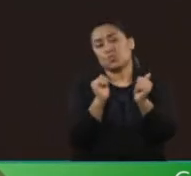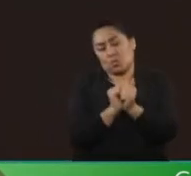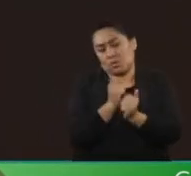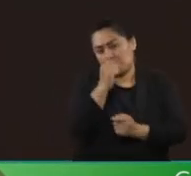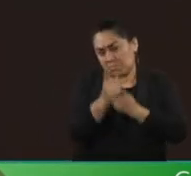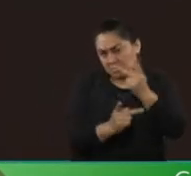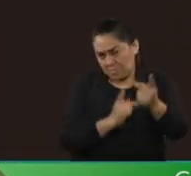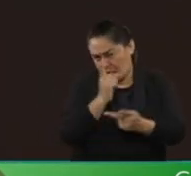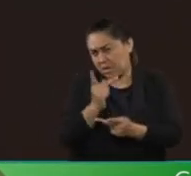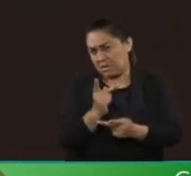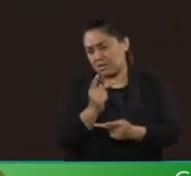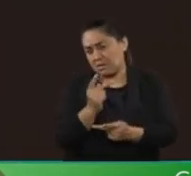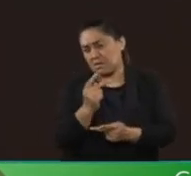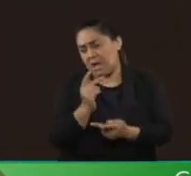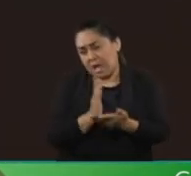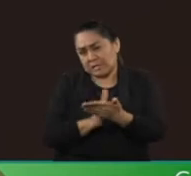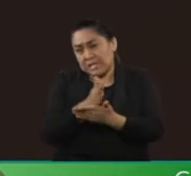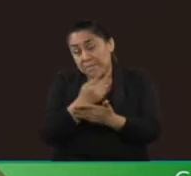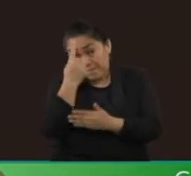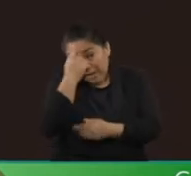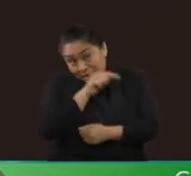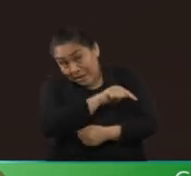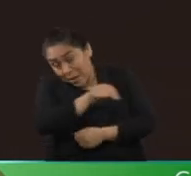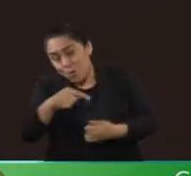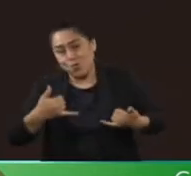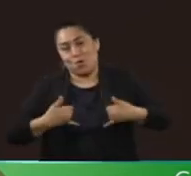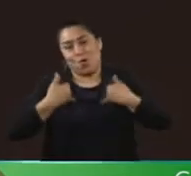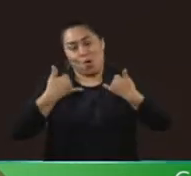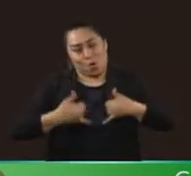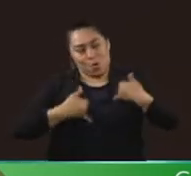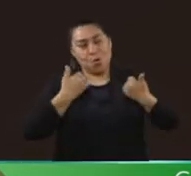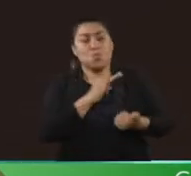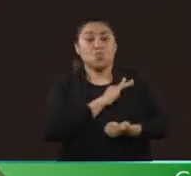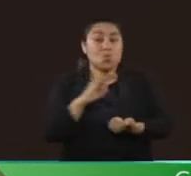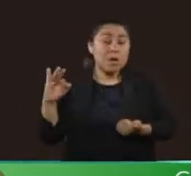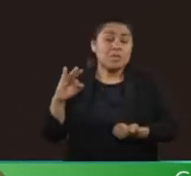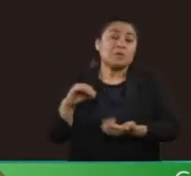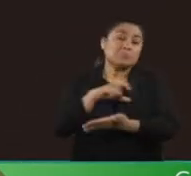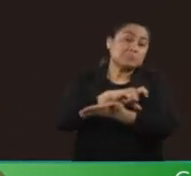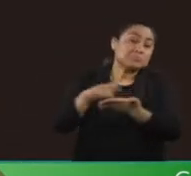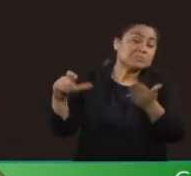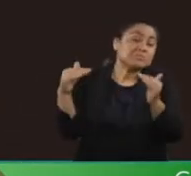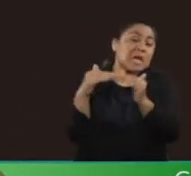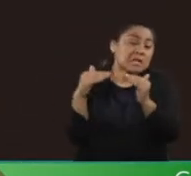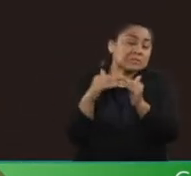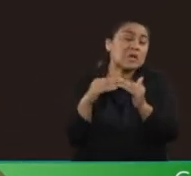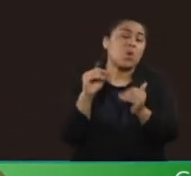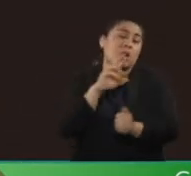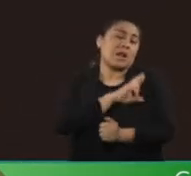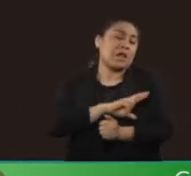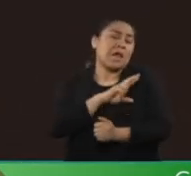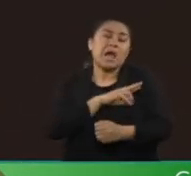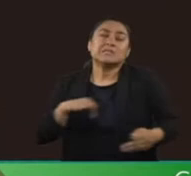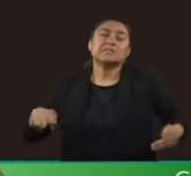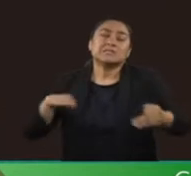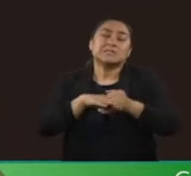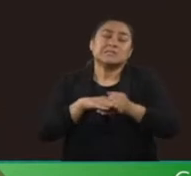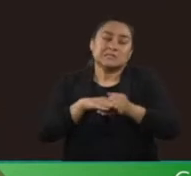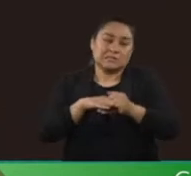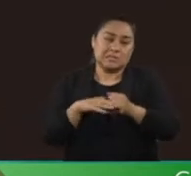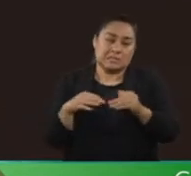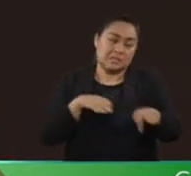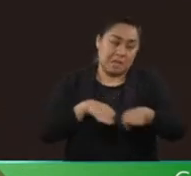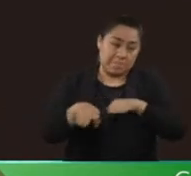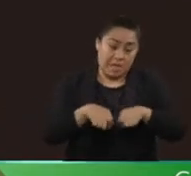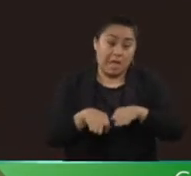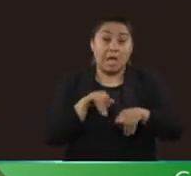donde los jóvenes con empleos formales puedan rentar o adquirir cerca de sus fuentes de trabajo y no en las poblaciones